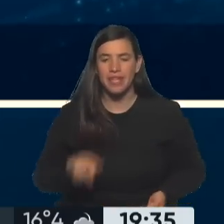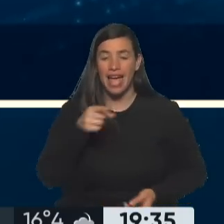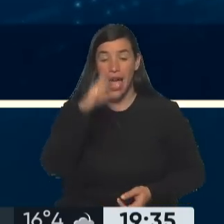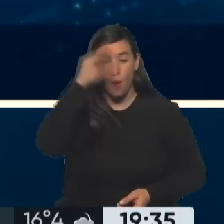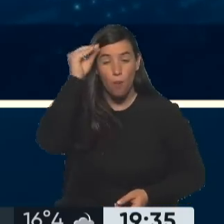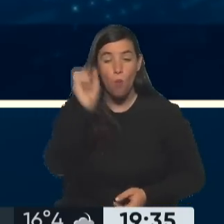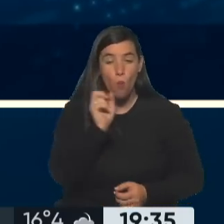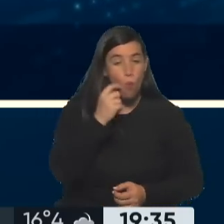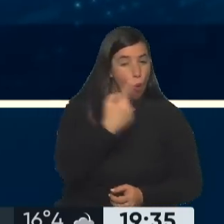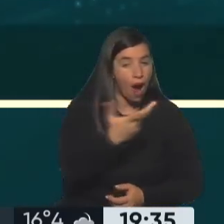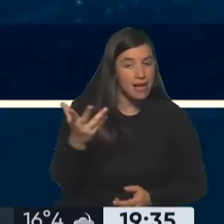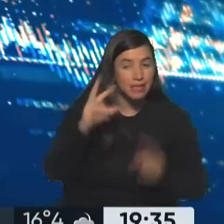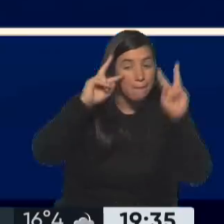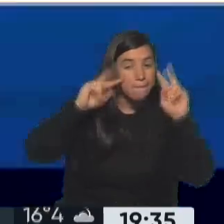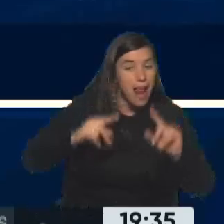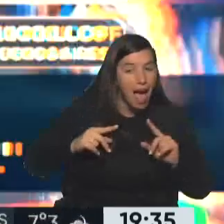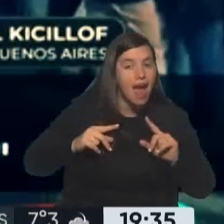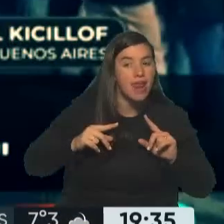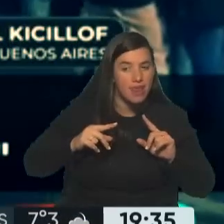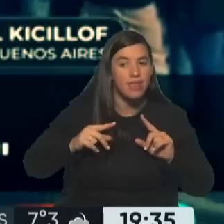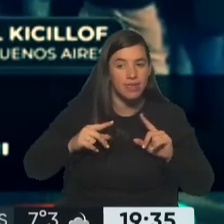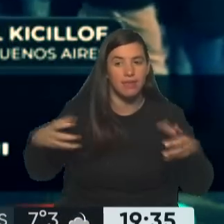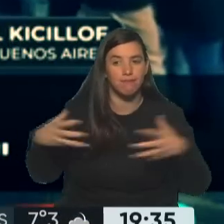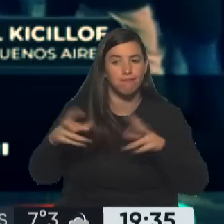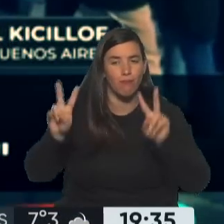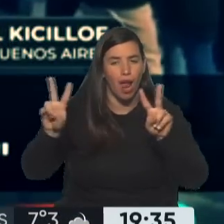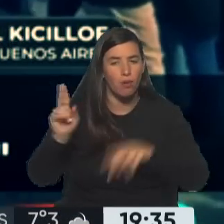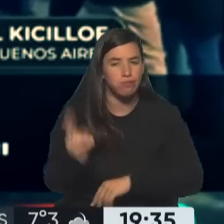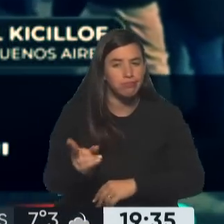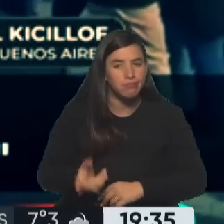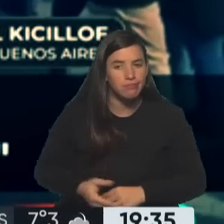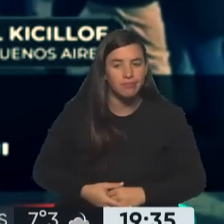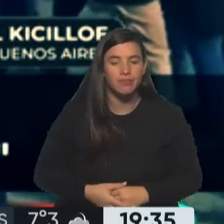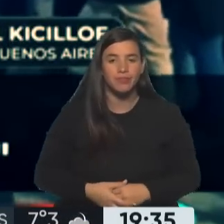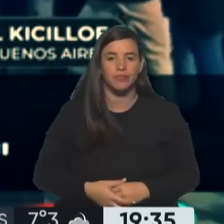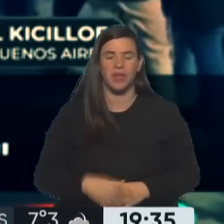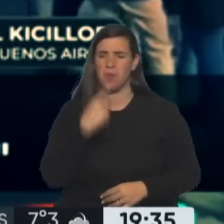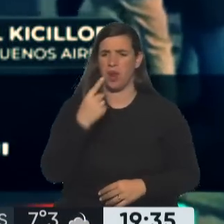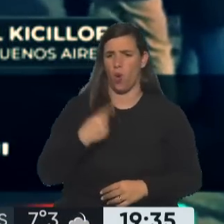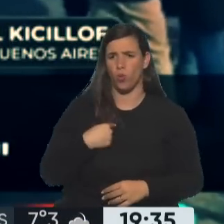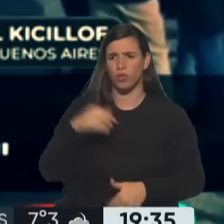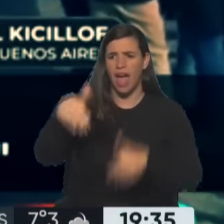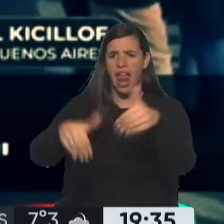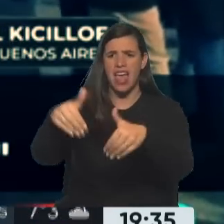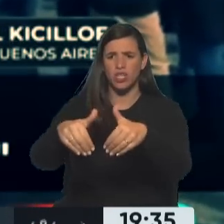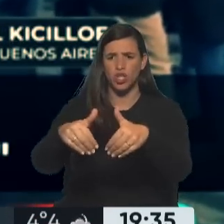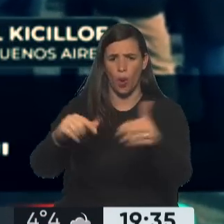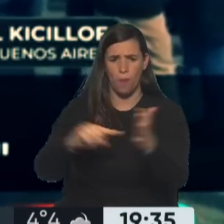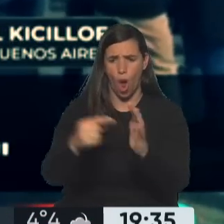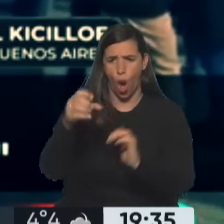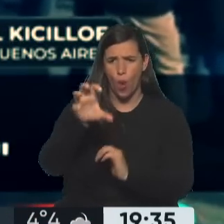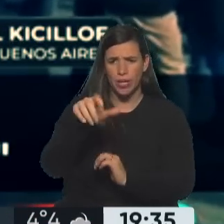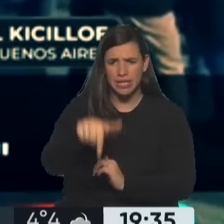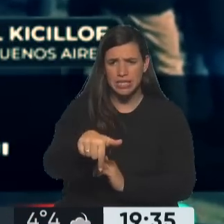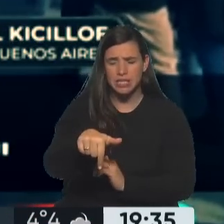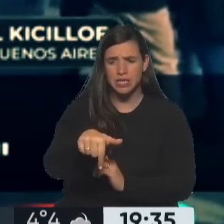el plan es volver a proscribir al peronismo. Me preguntan cuándo hay que hacer la elección de la provincia. Yo digo, voy a cumplir la ley o más